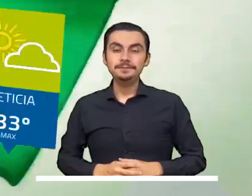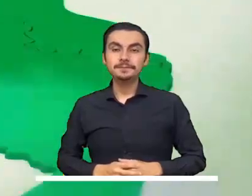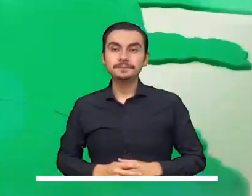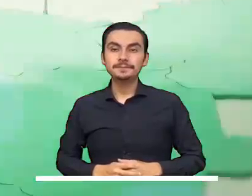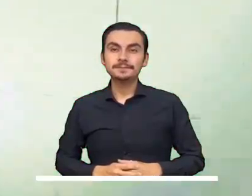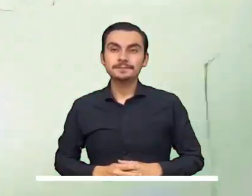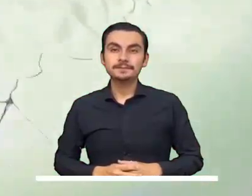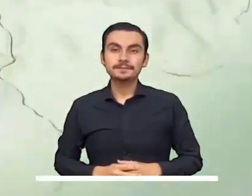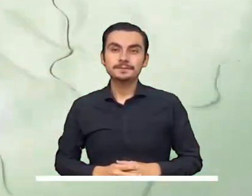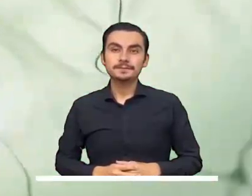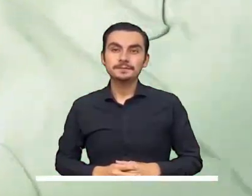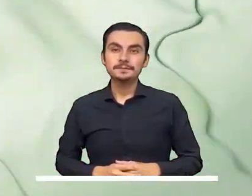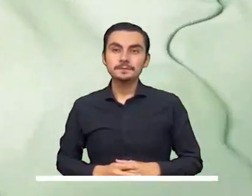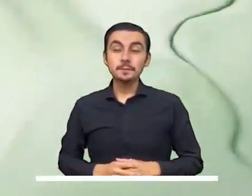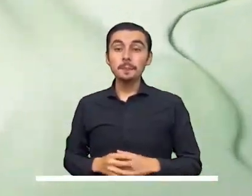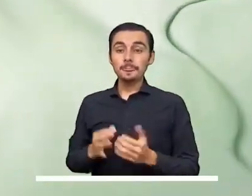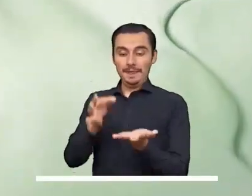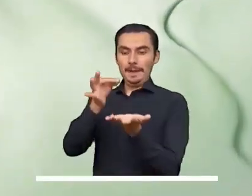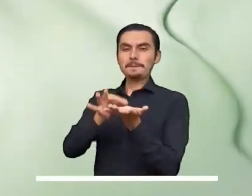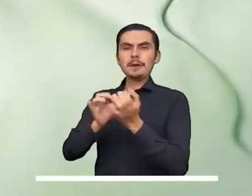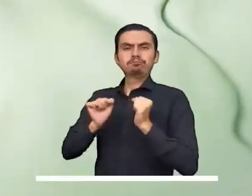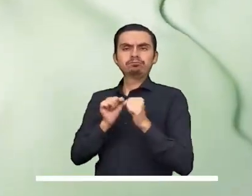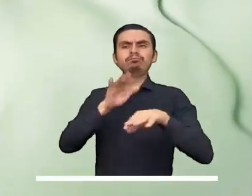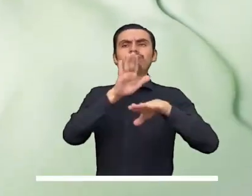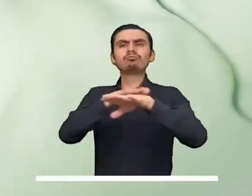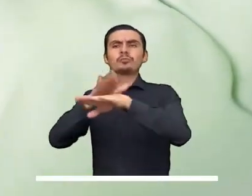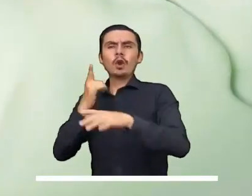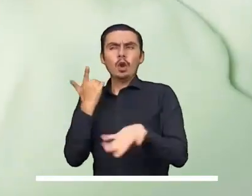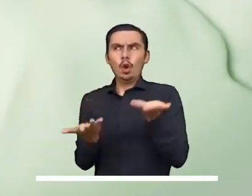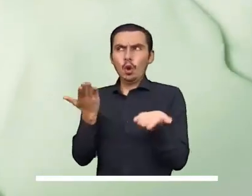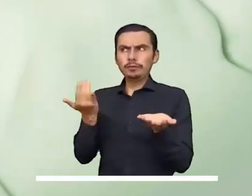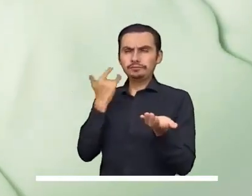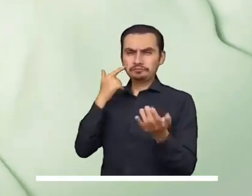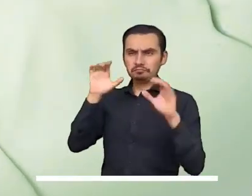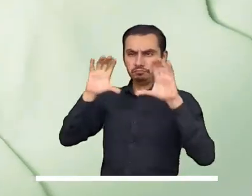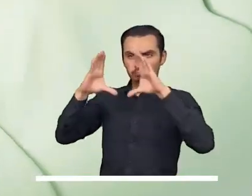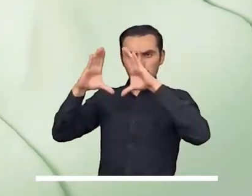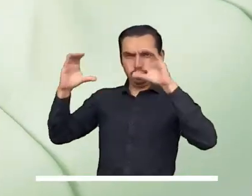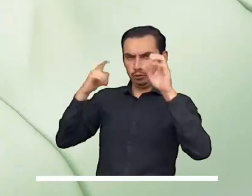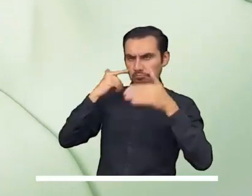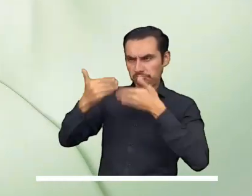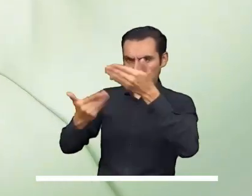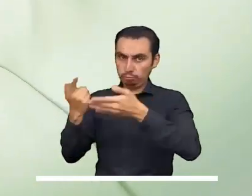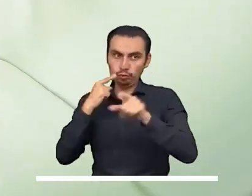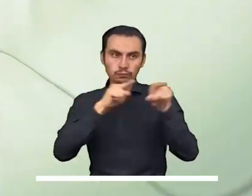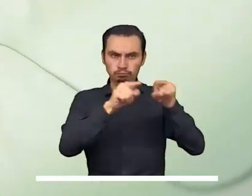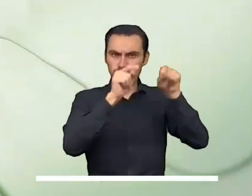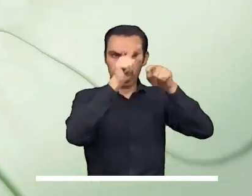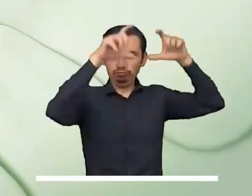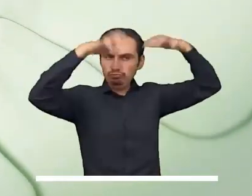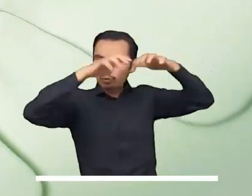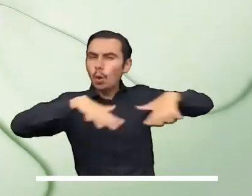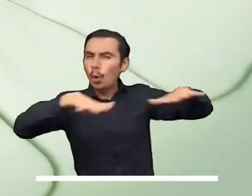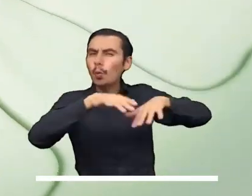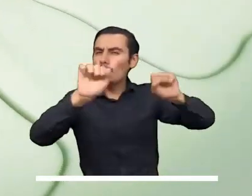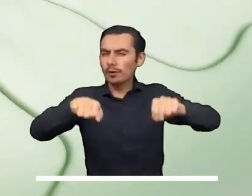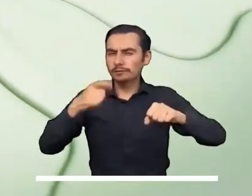La capital del país promete tiempo seminublado, acompañado de lluvias aisladas en amplios sectores de la ciudad.